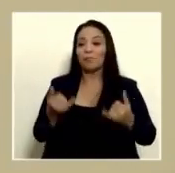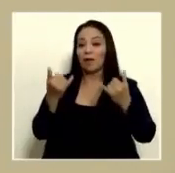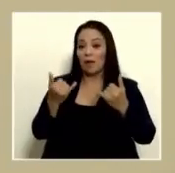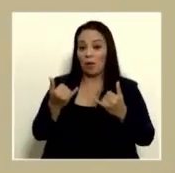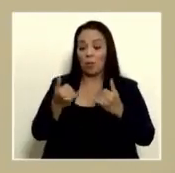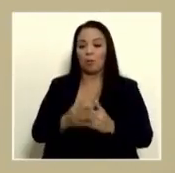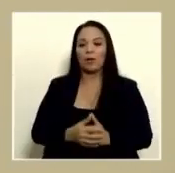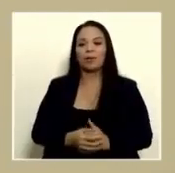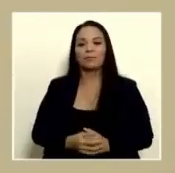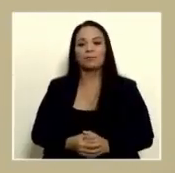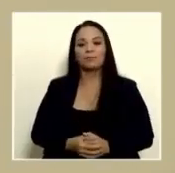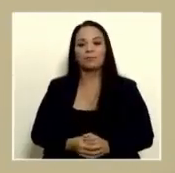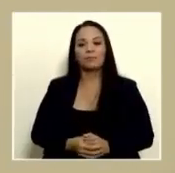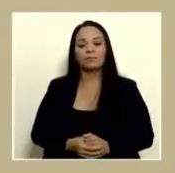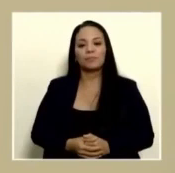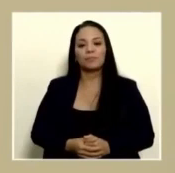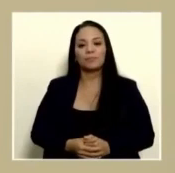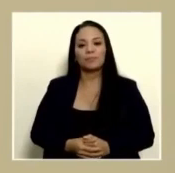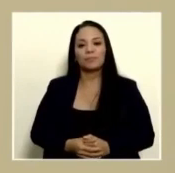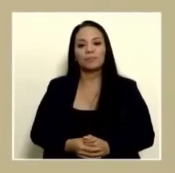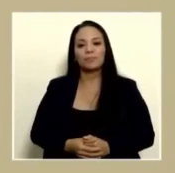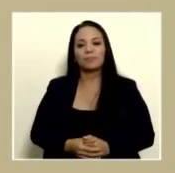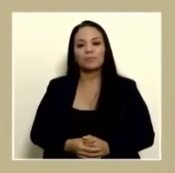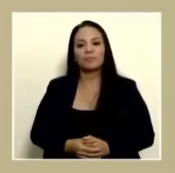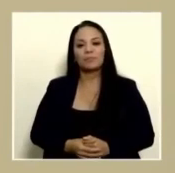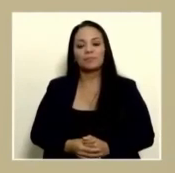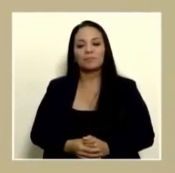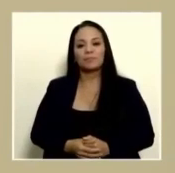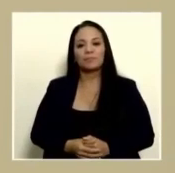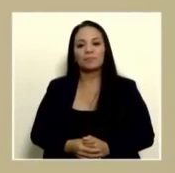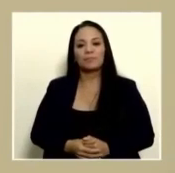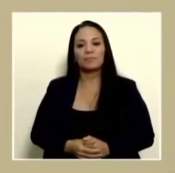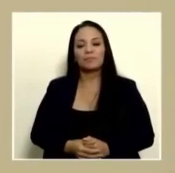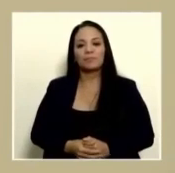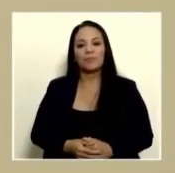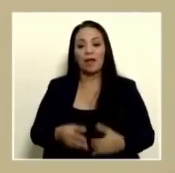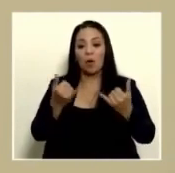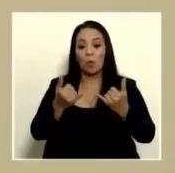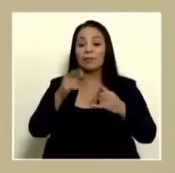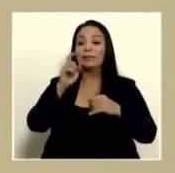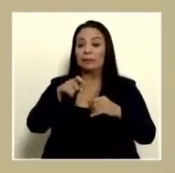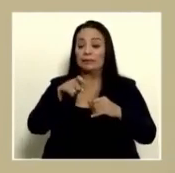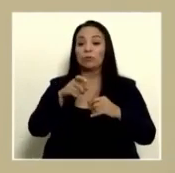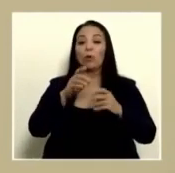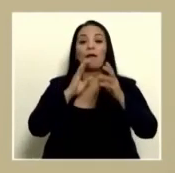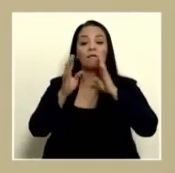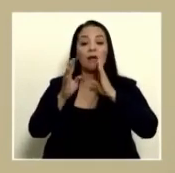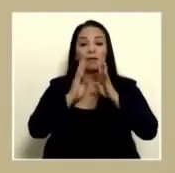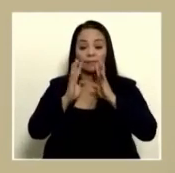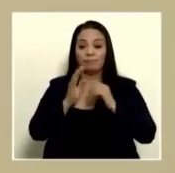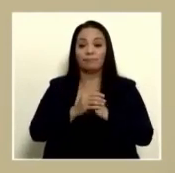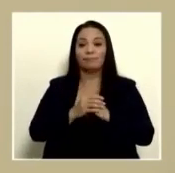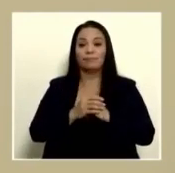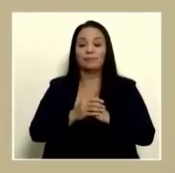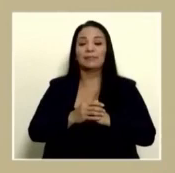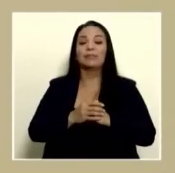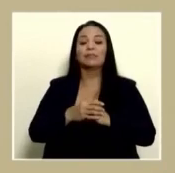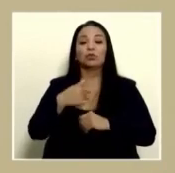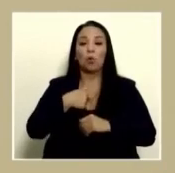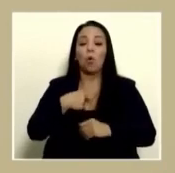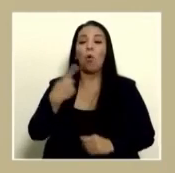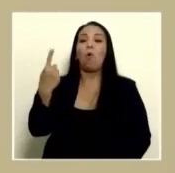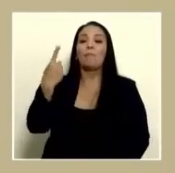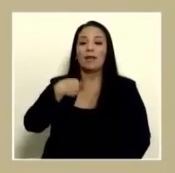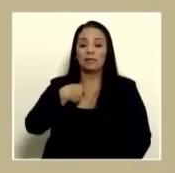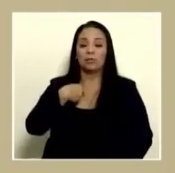tengo que hablar, tengo que hablar, tengo la obligación